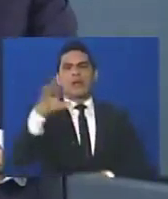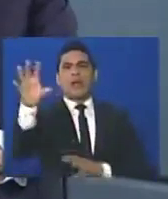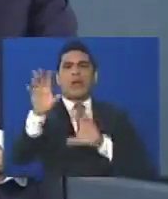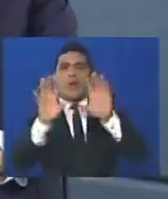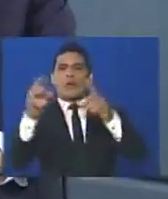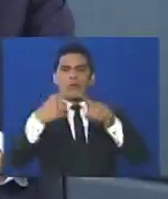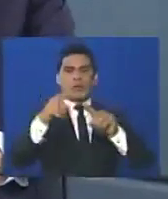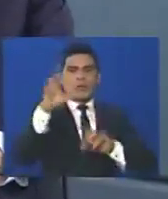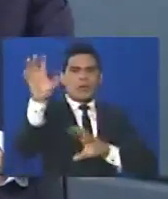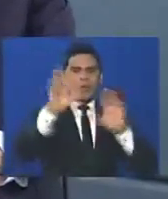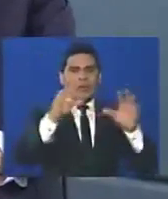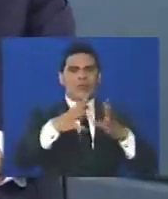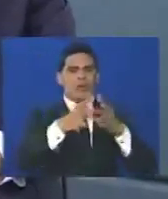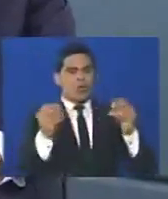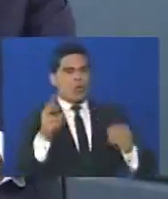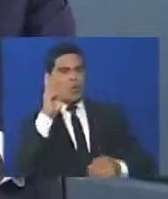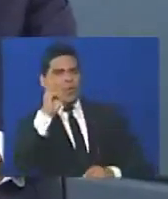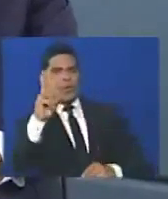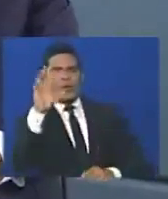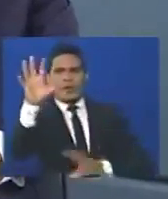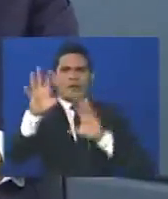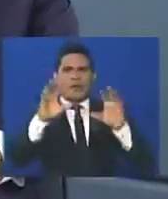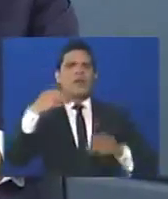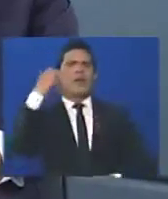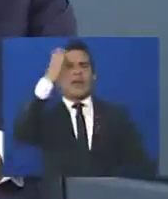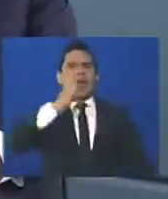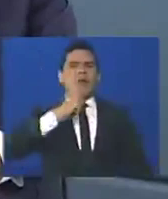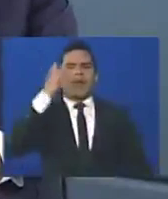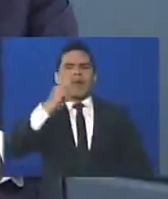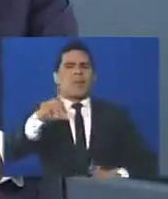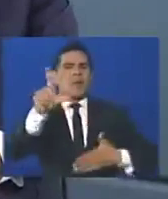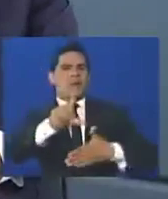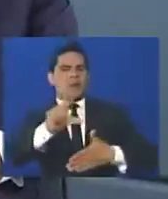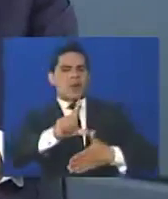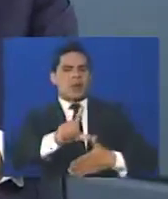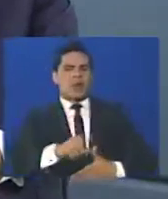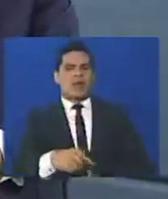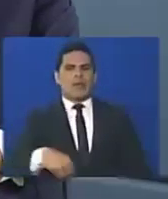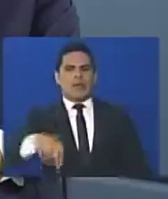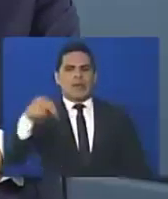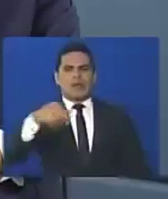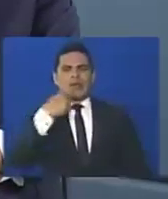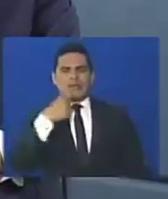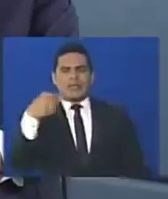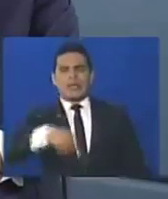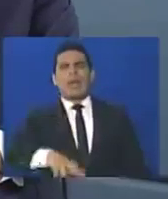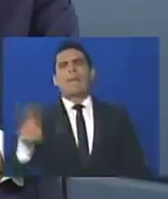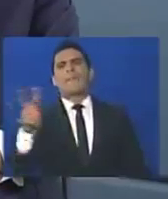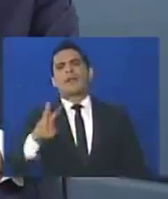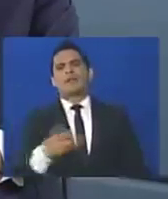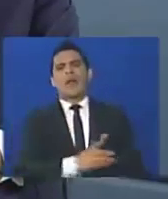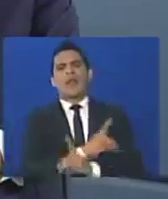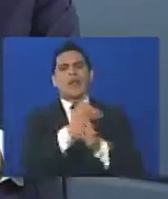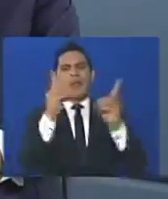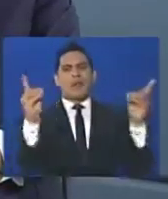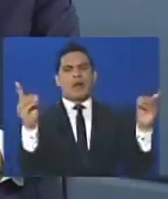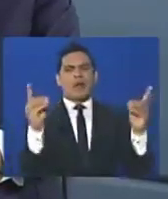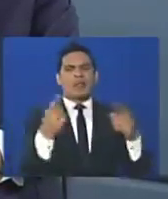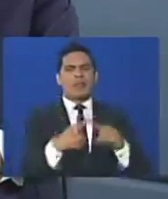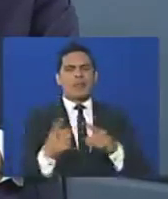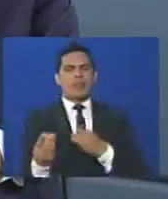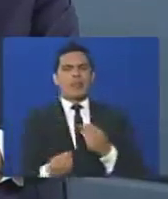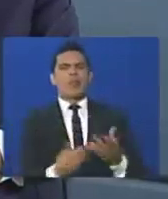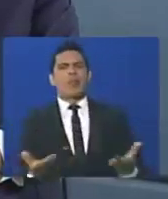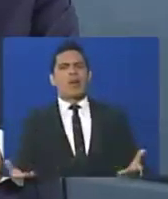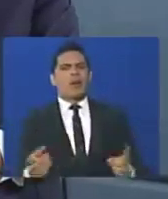Wilmer, todos los países en Europa, en América del Norte, en América del Sur, vienen diciendo que en Venezuela hay democracia, y